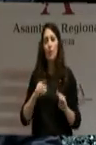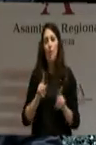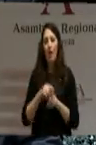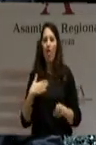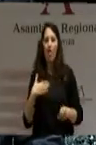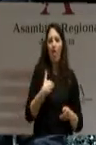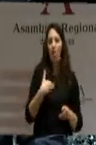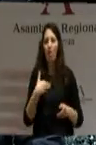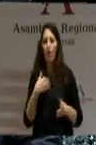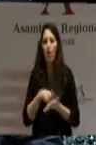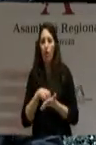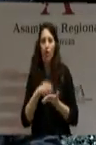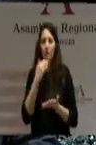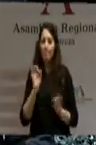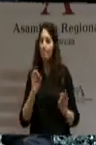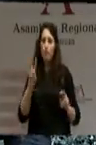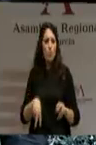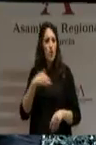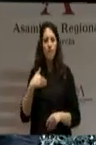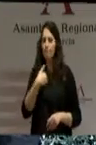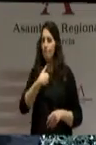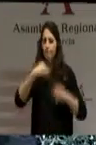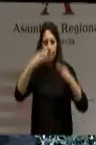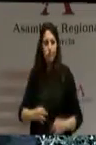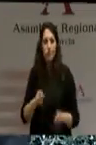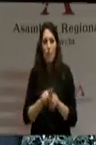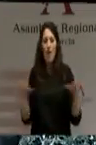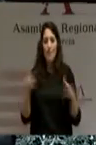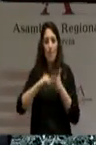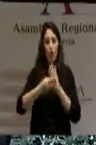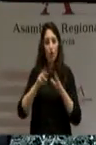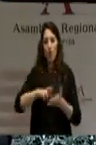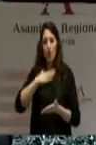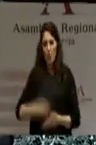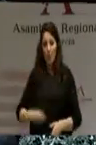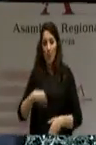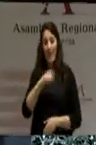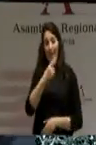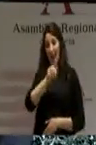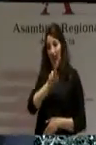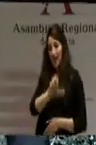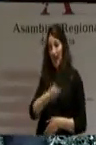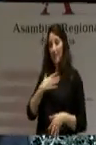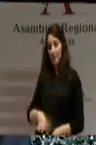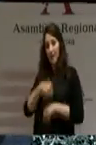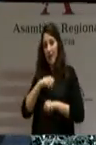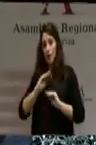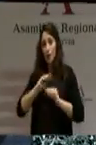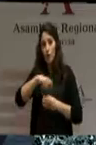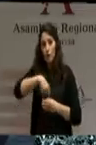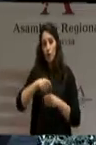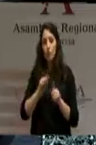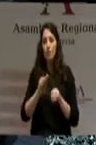Popular, el proyecto de región en el que cree. Alberto Garre accederá a su nuevo cargo precedido de una dilatada